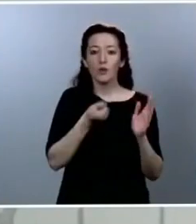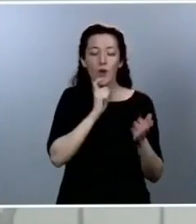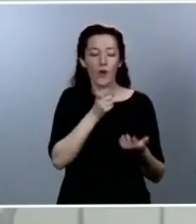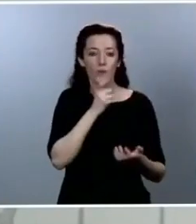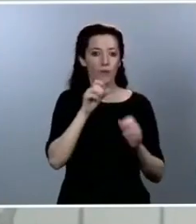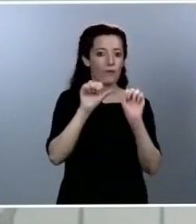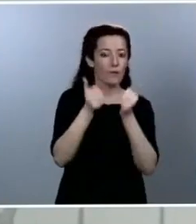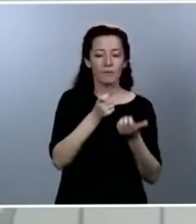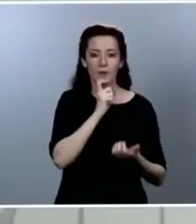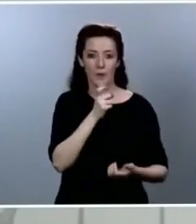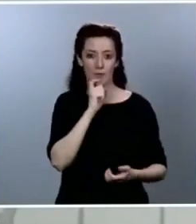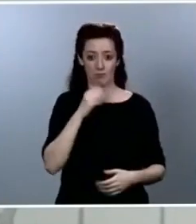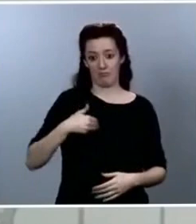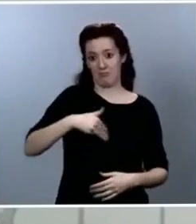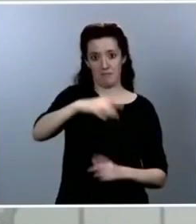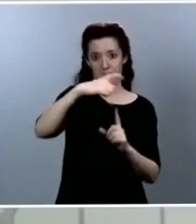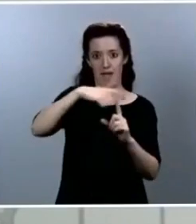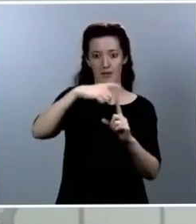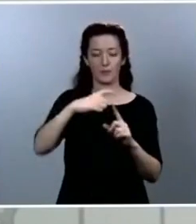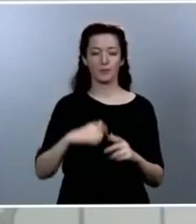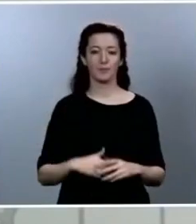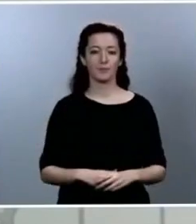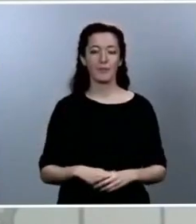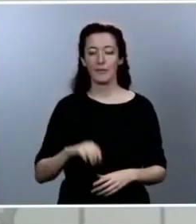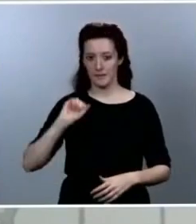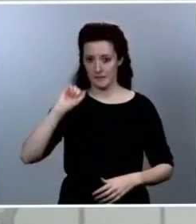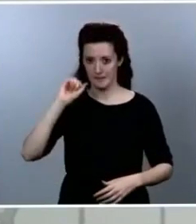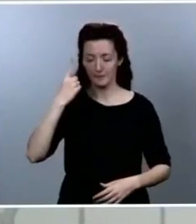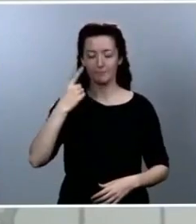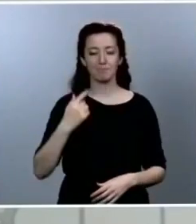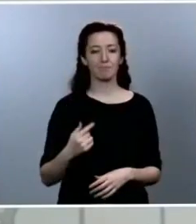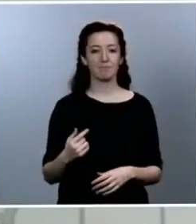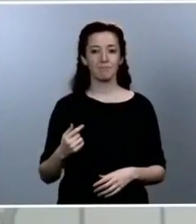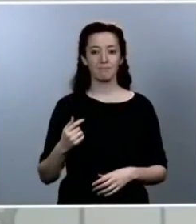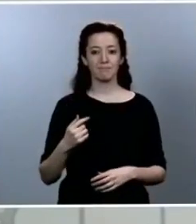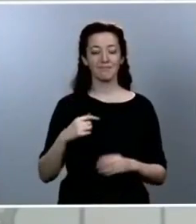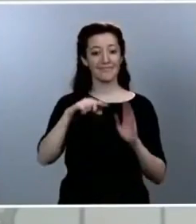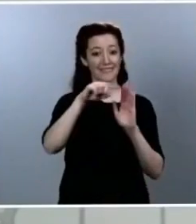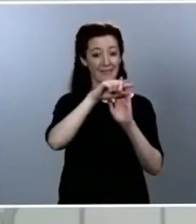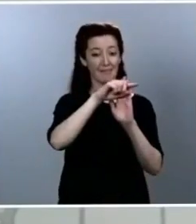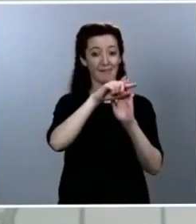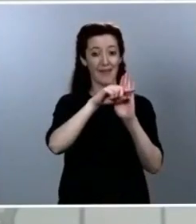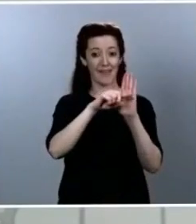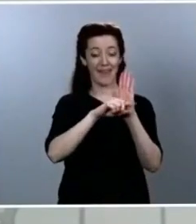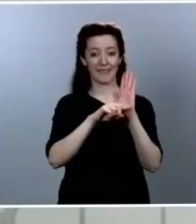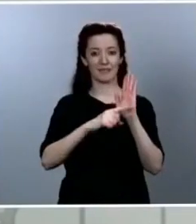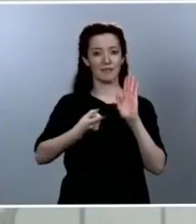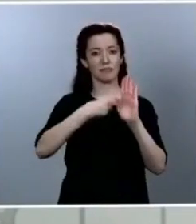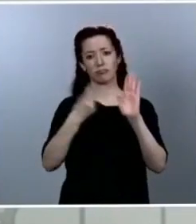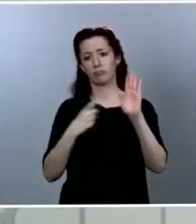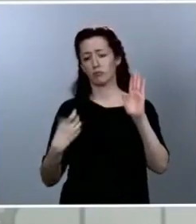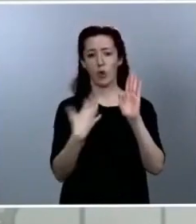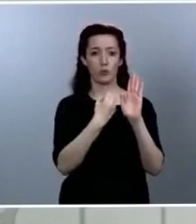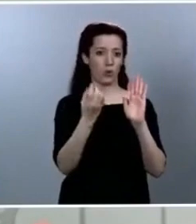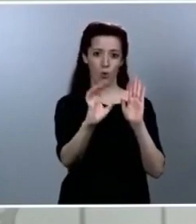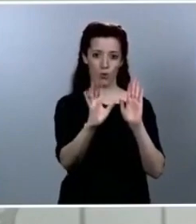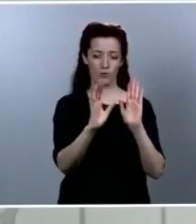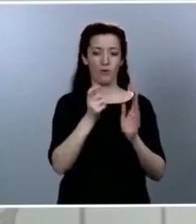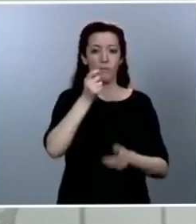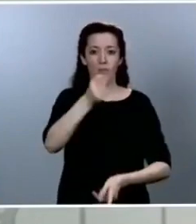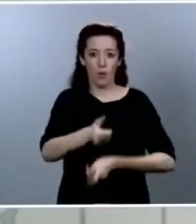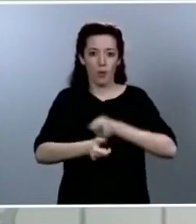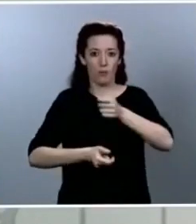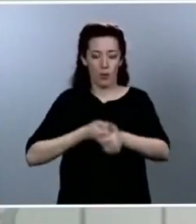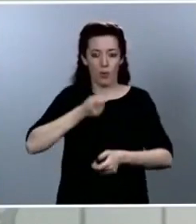transición, esa desescalada, será gradual. ¿Qué significa gradual? Pues que no vamos a recuperar de golpe